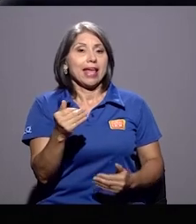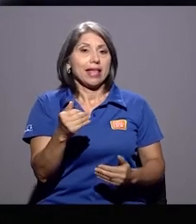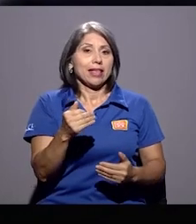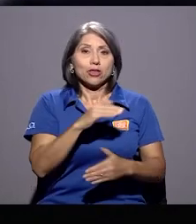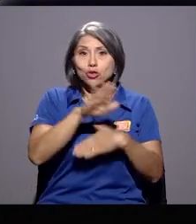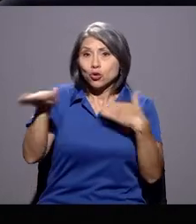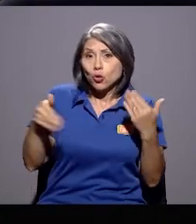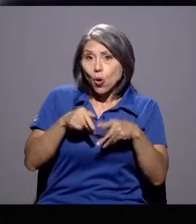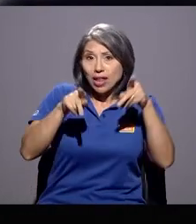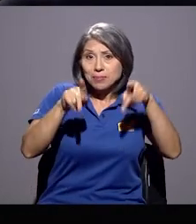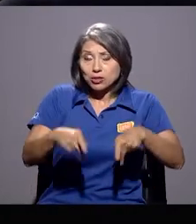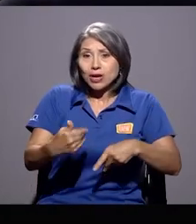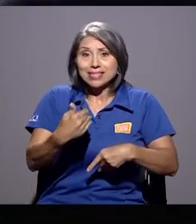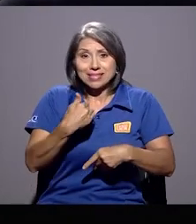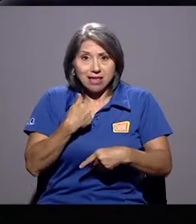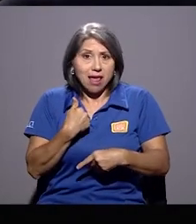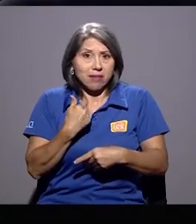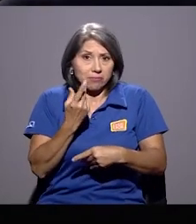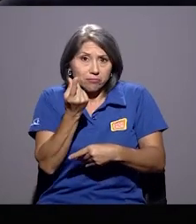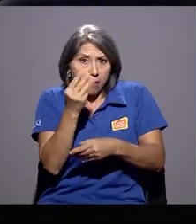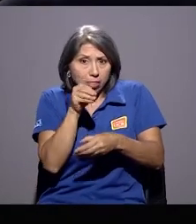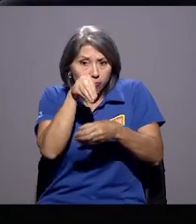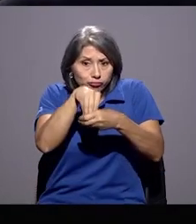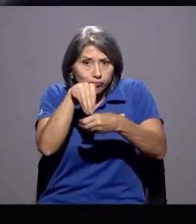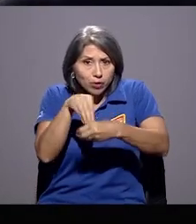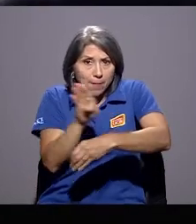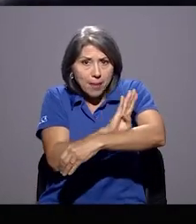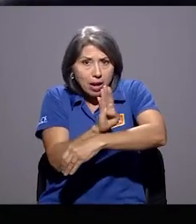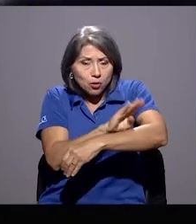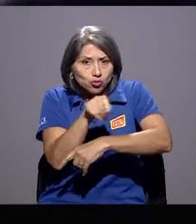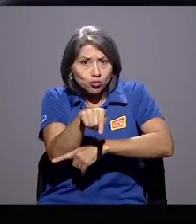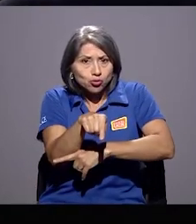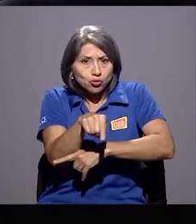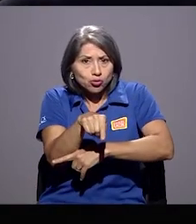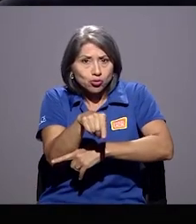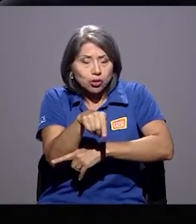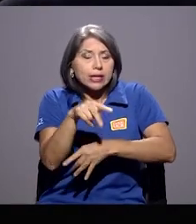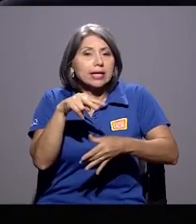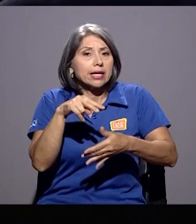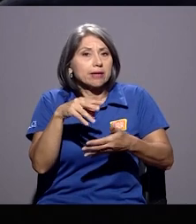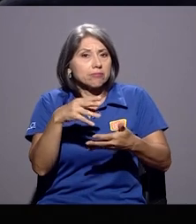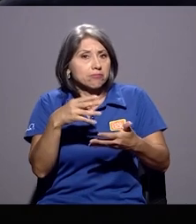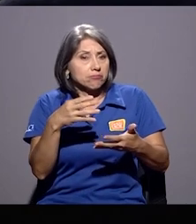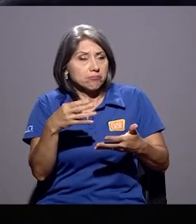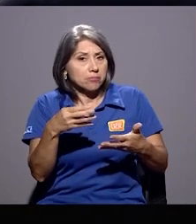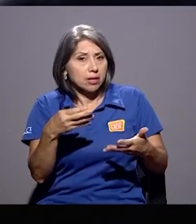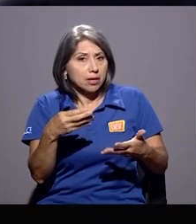todas las personas que tienen sus respectivas cuentas en los bancos. Esto permitiría que de alguna